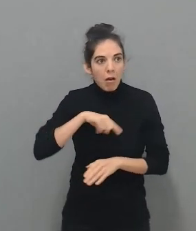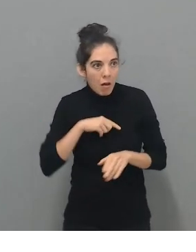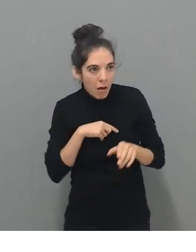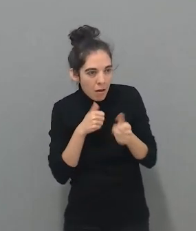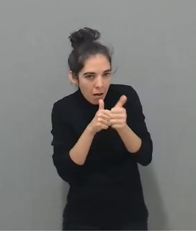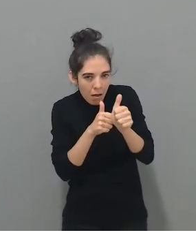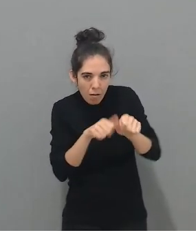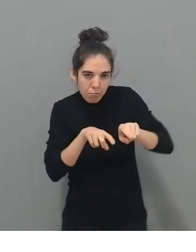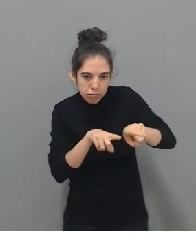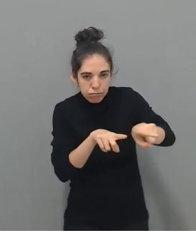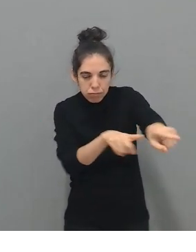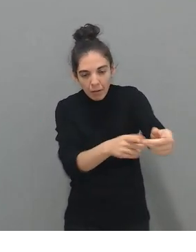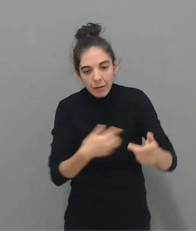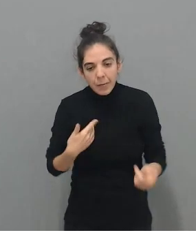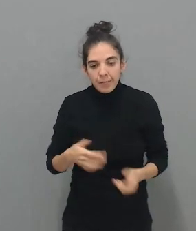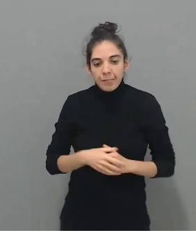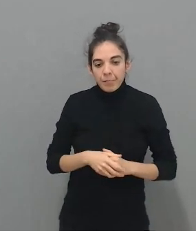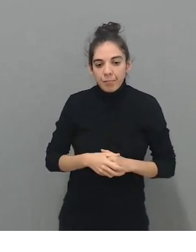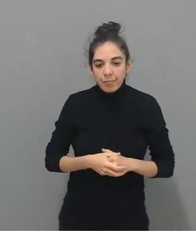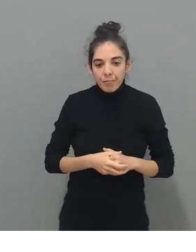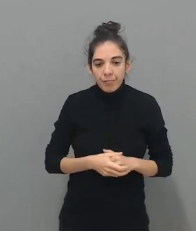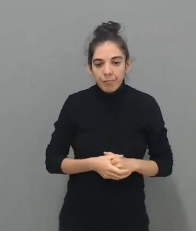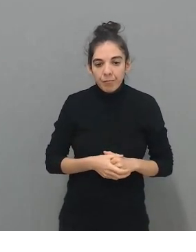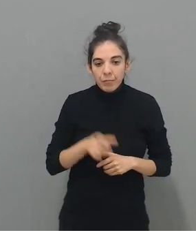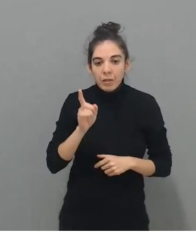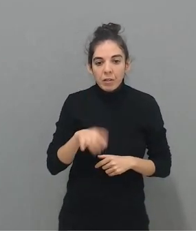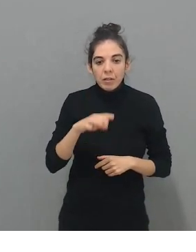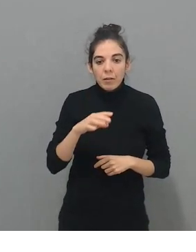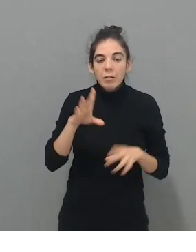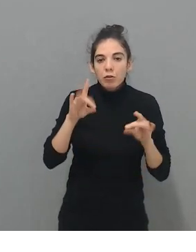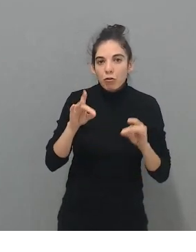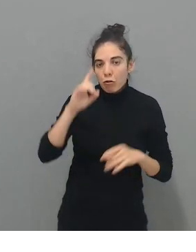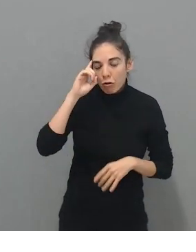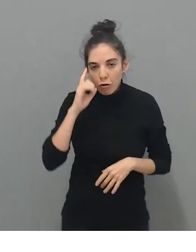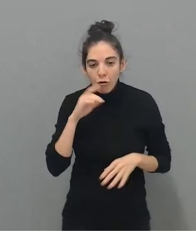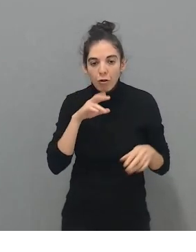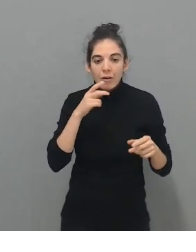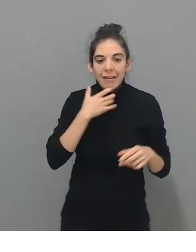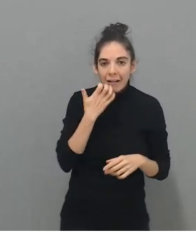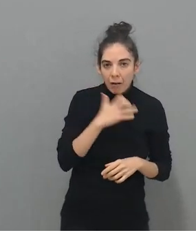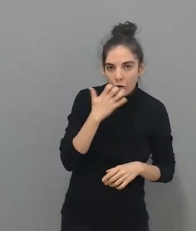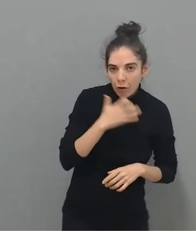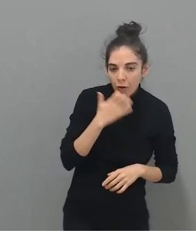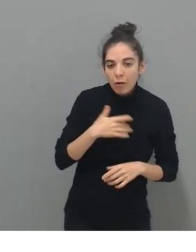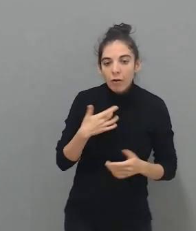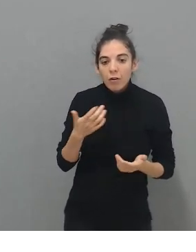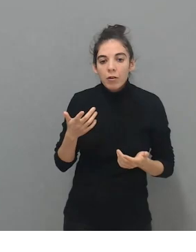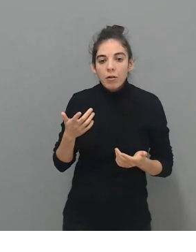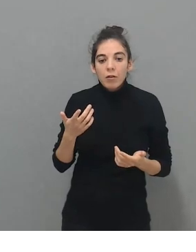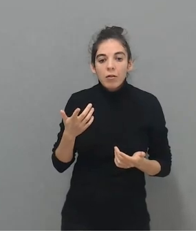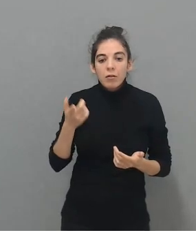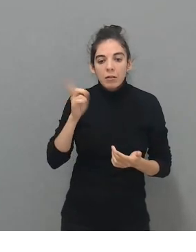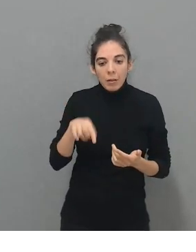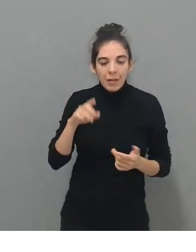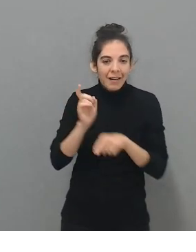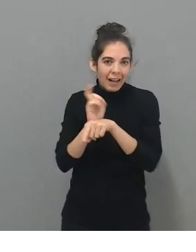óculo-manual. El topo-loco, el río-me-río, donde hacemos equilibrio, las ratoncitas ninjas, que os contaré un poco lo que hacemos, porque